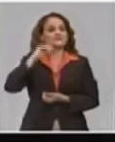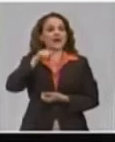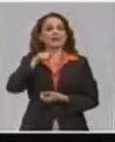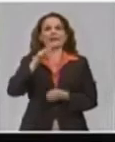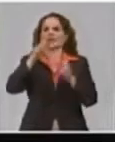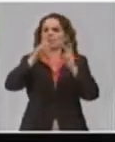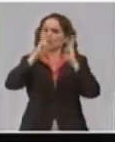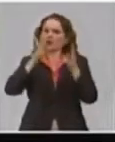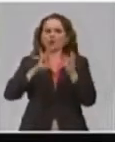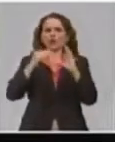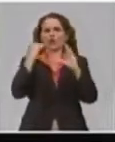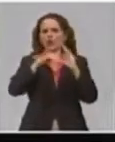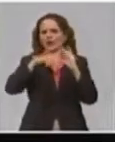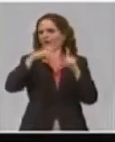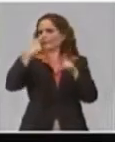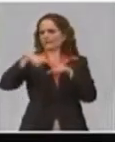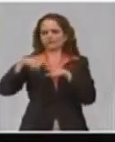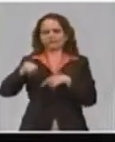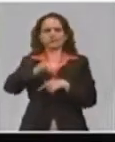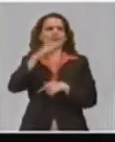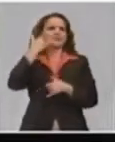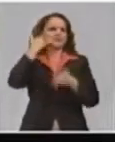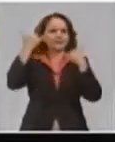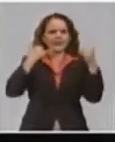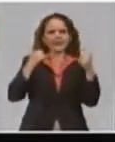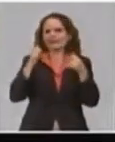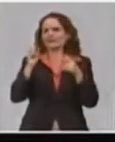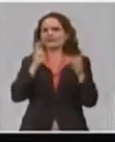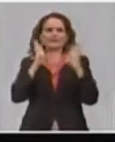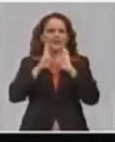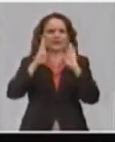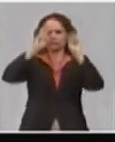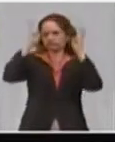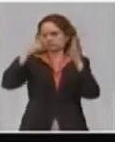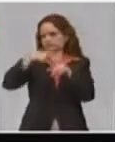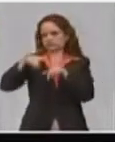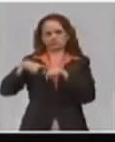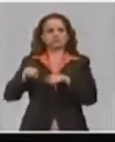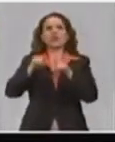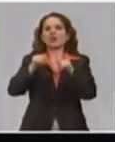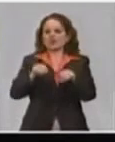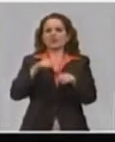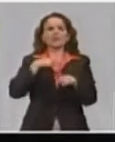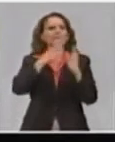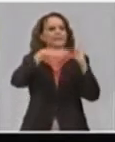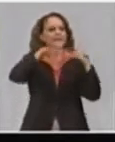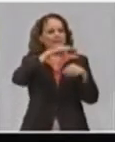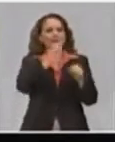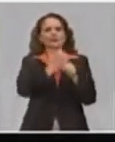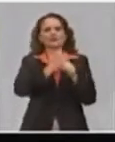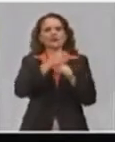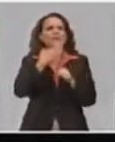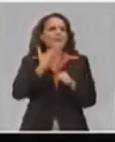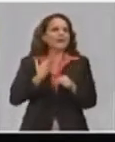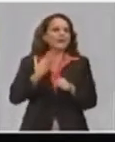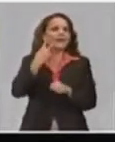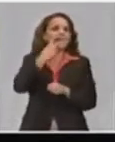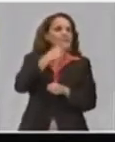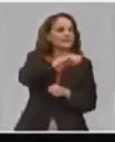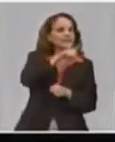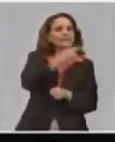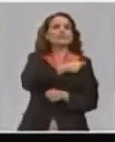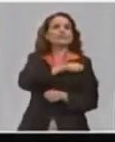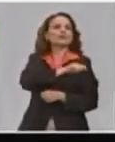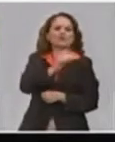Ministerio, el webmaster, el sitio del Ministerio, los teléfonos, como Facebook, Twitter, hemos atendido a